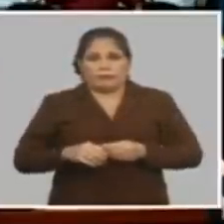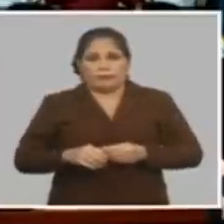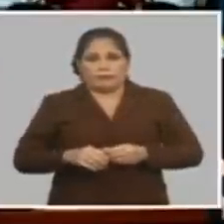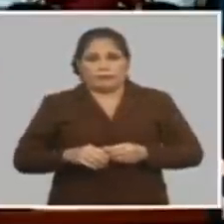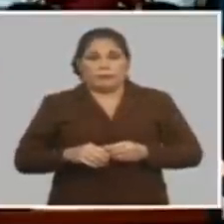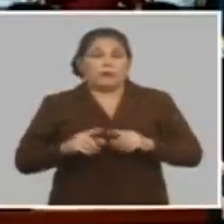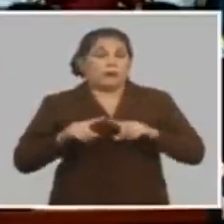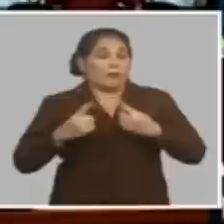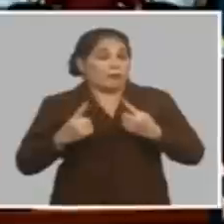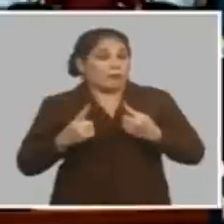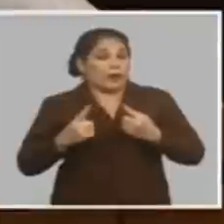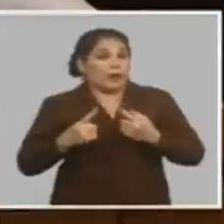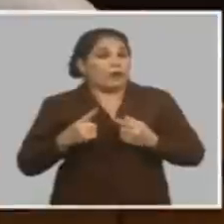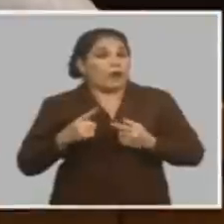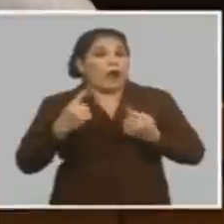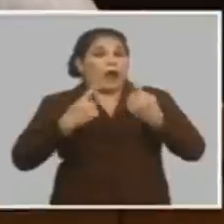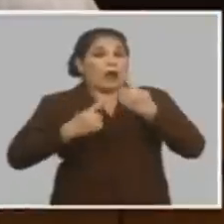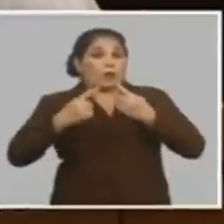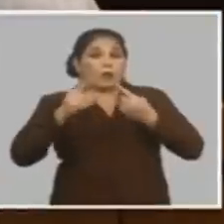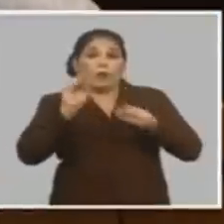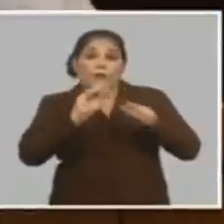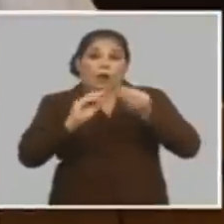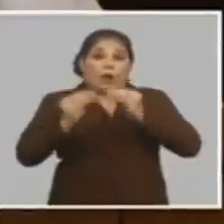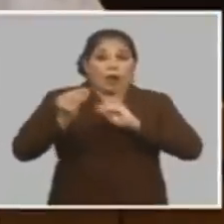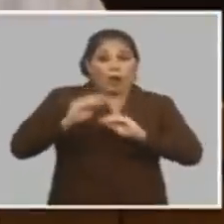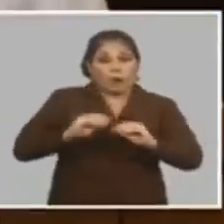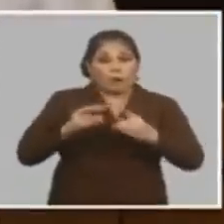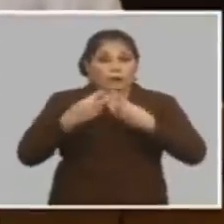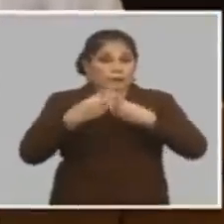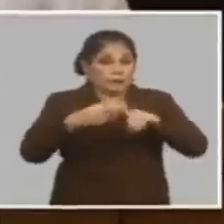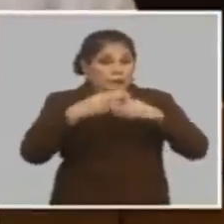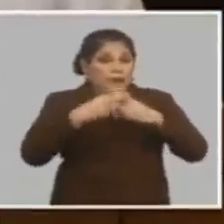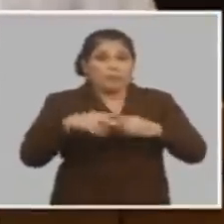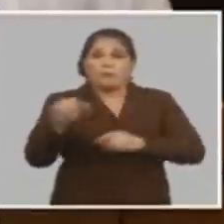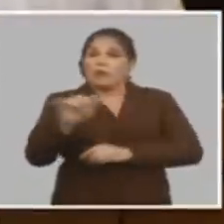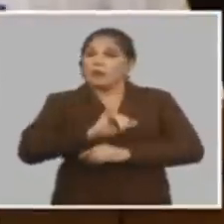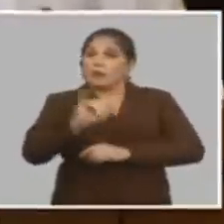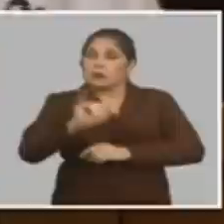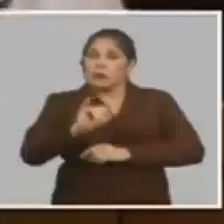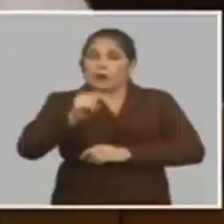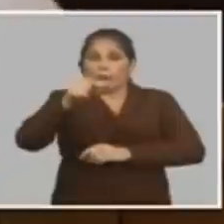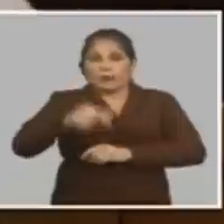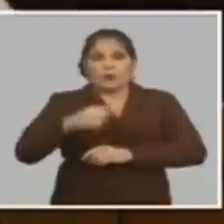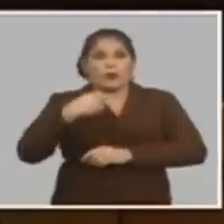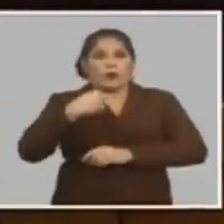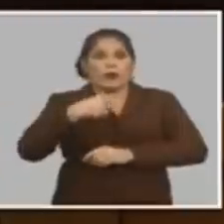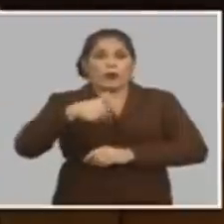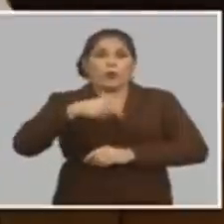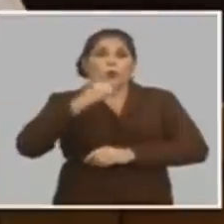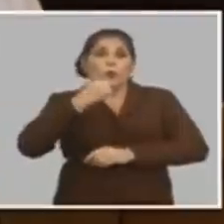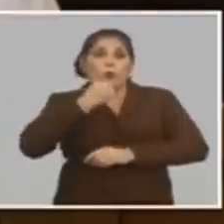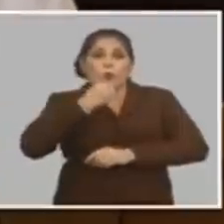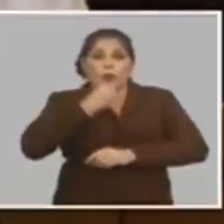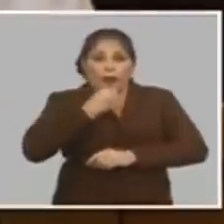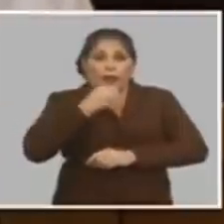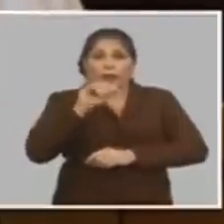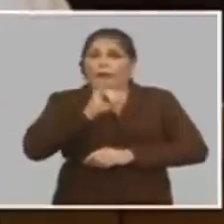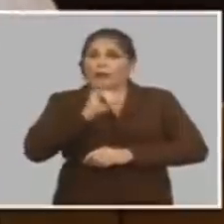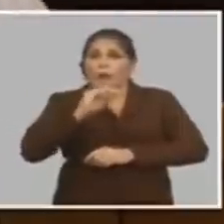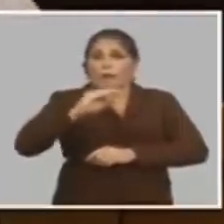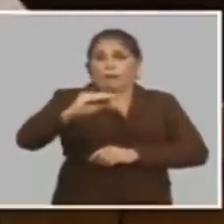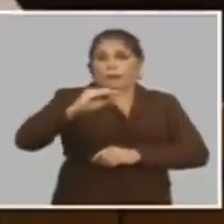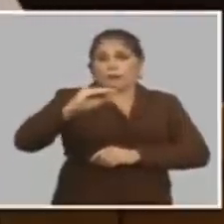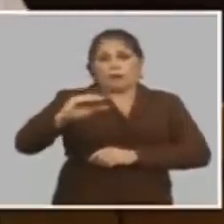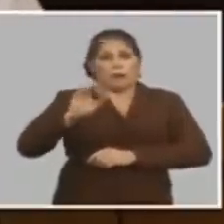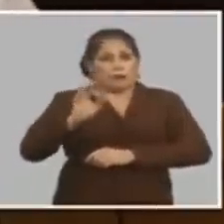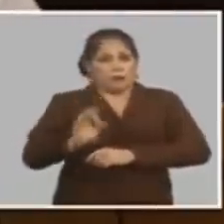entonces habrá determinados ajustes y eso mismo va a pasar con los pensionados y los asistenciados todo el mundo va a poder